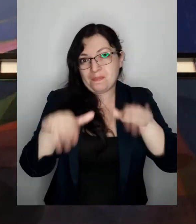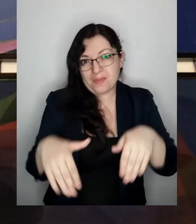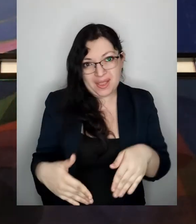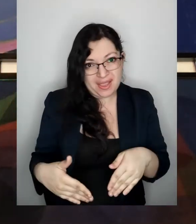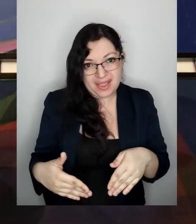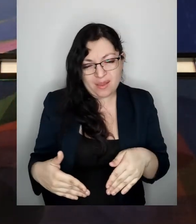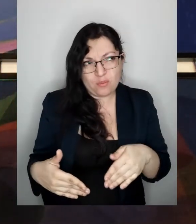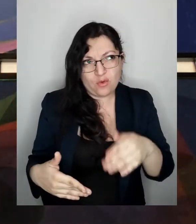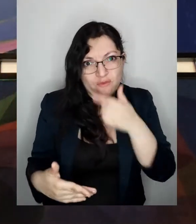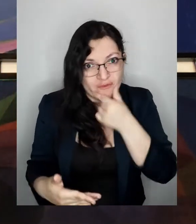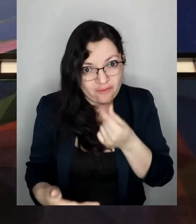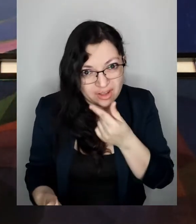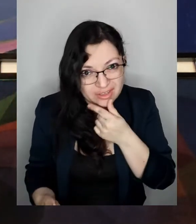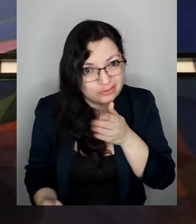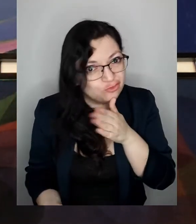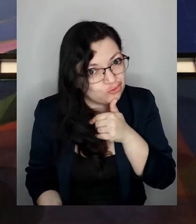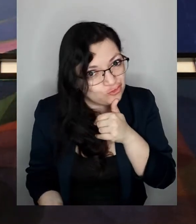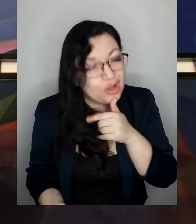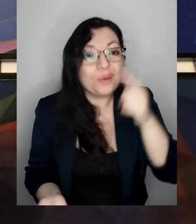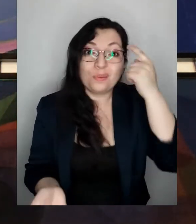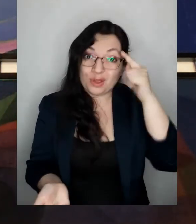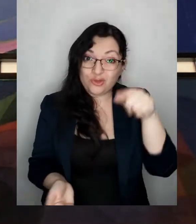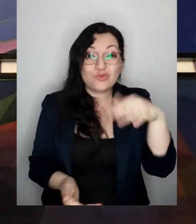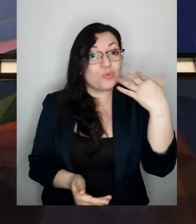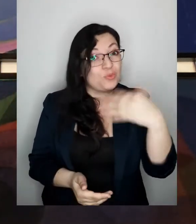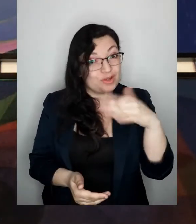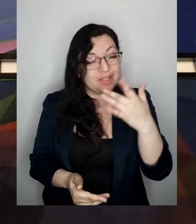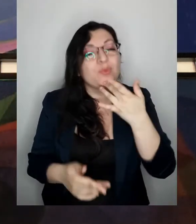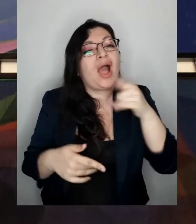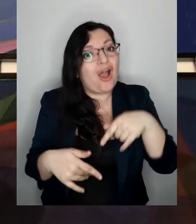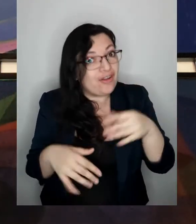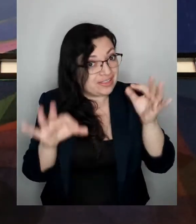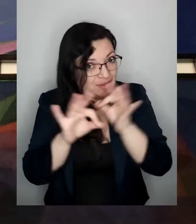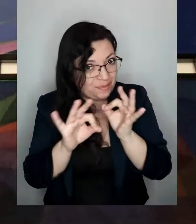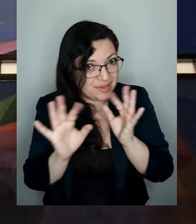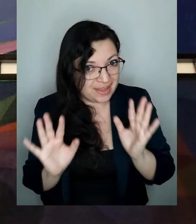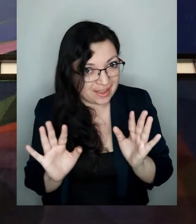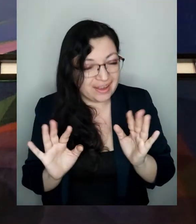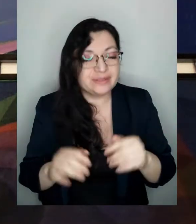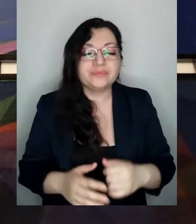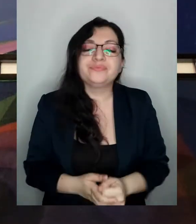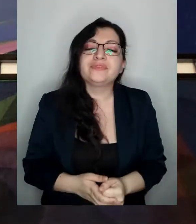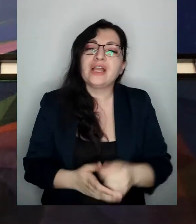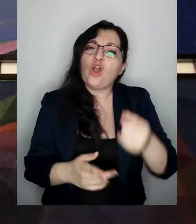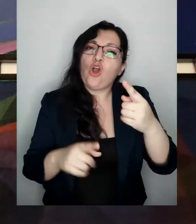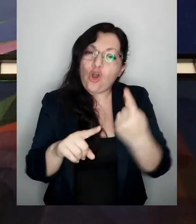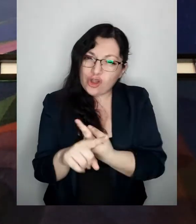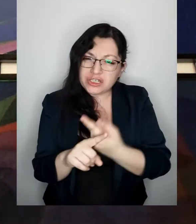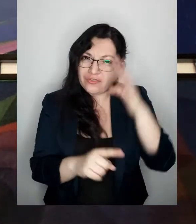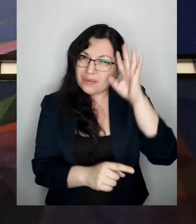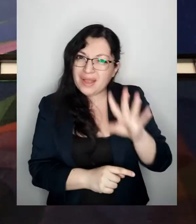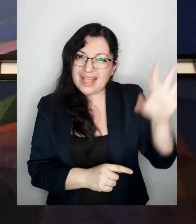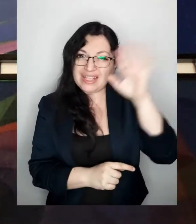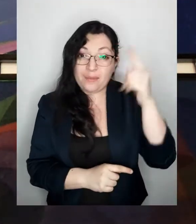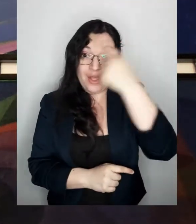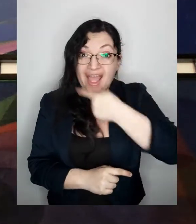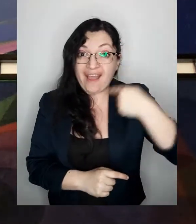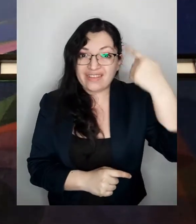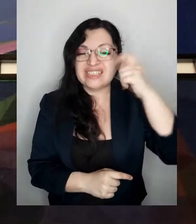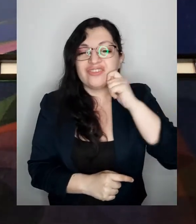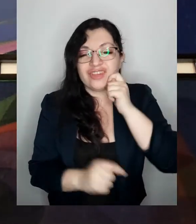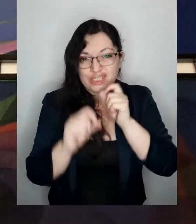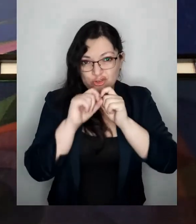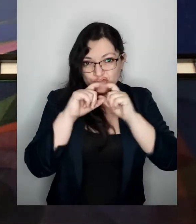no es fácil pero es esencial para lo siguiente que te voy a explicar vamos a volver a imaginar que tu cabeza es el sol